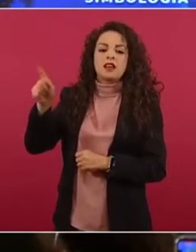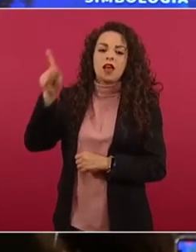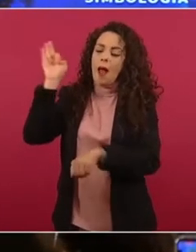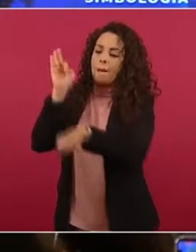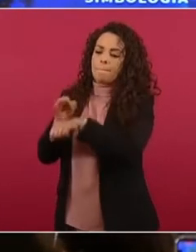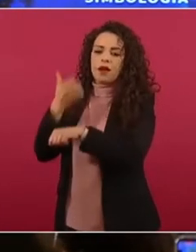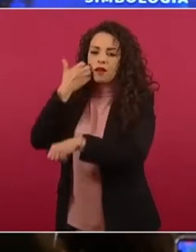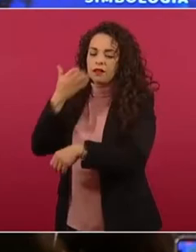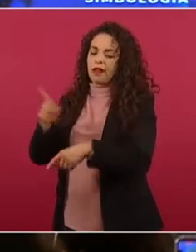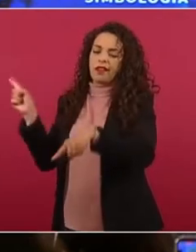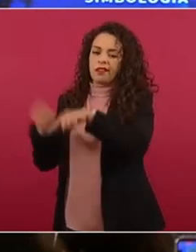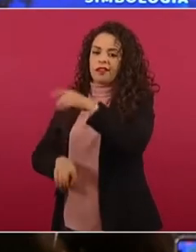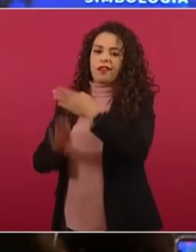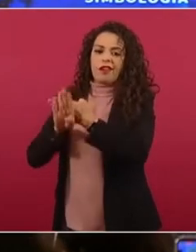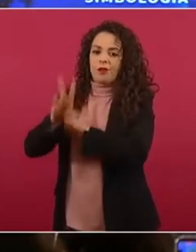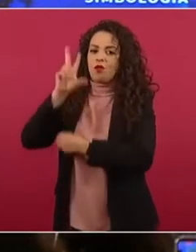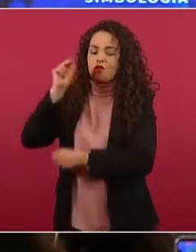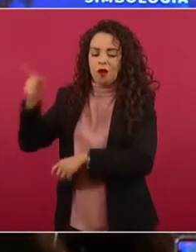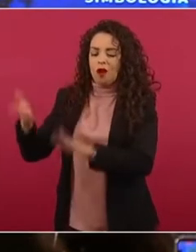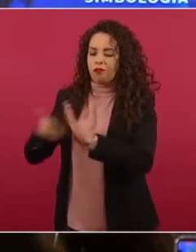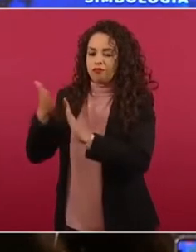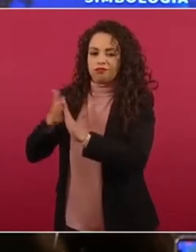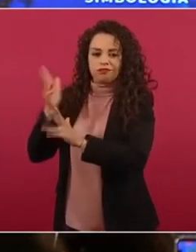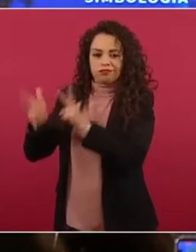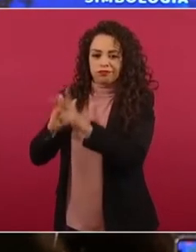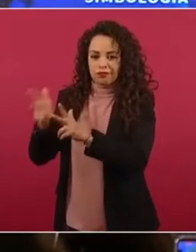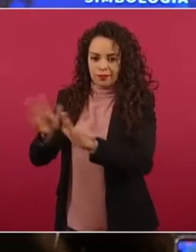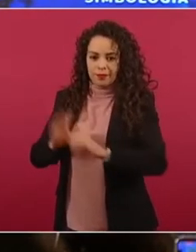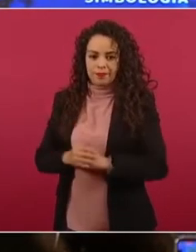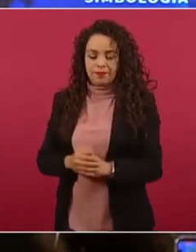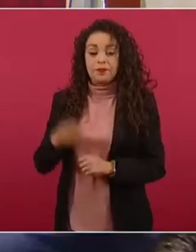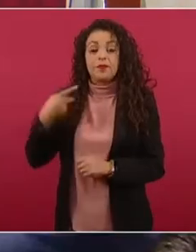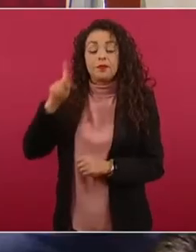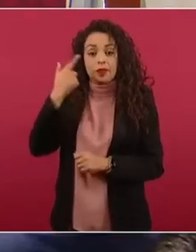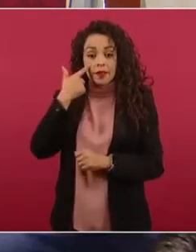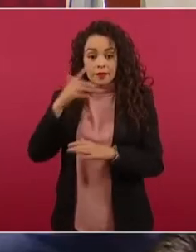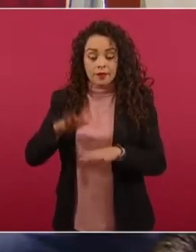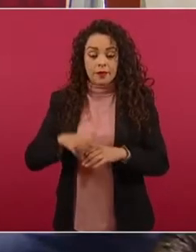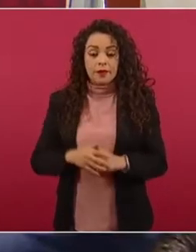aquí todavía empieza, pero vamos a agarrar la parte más